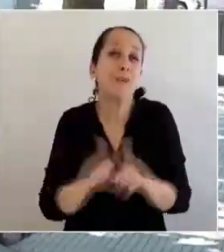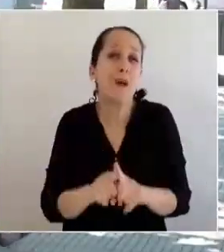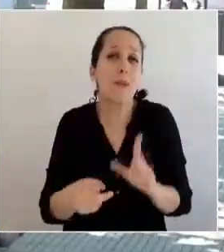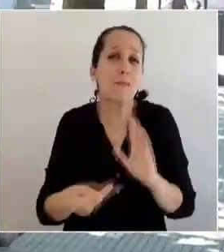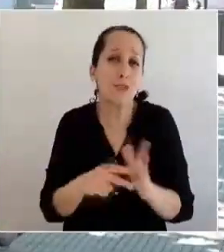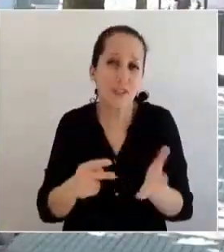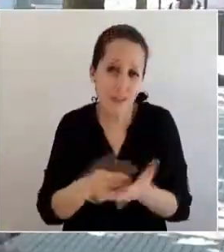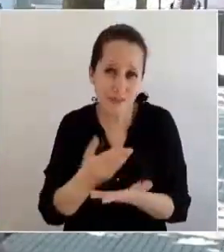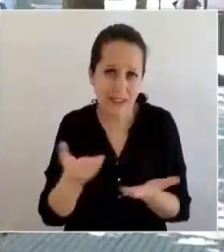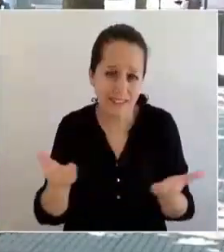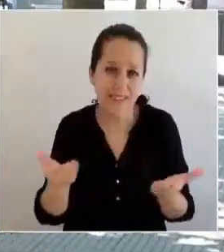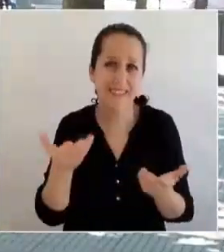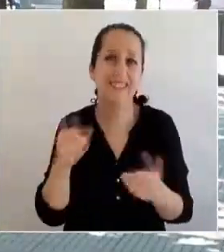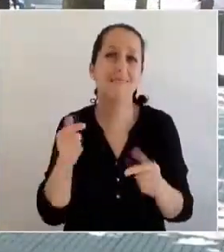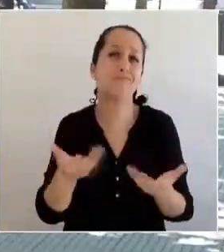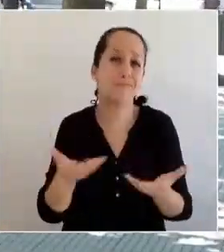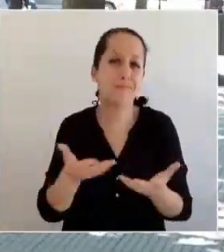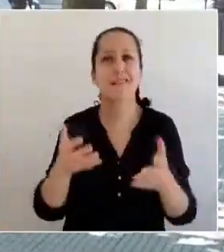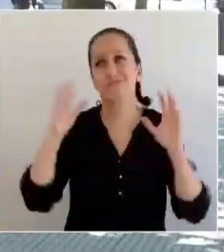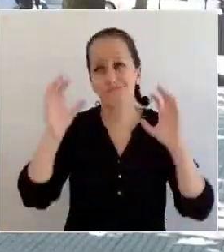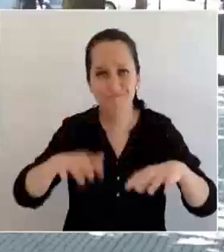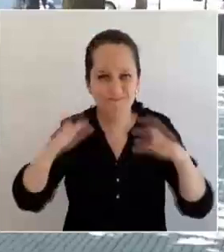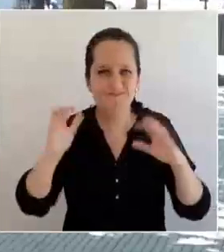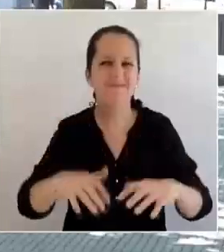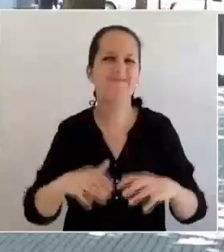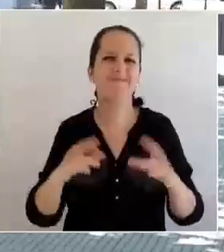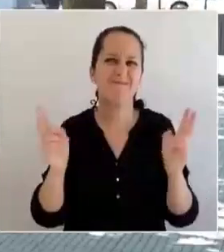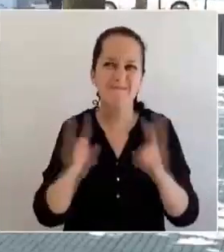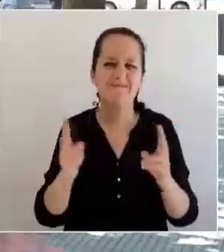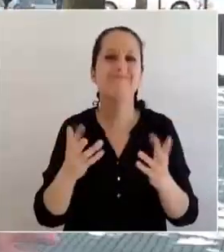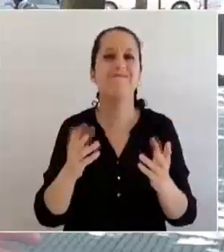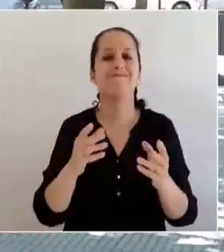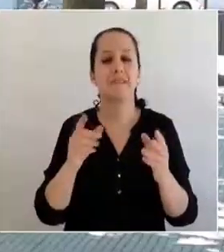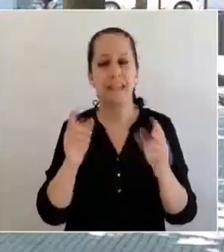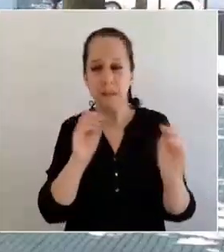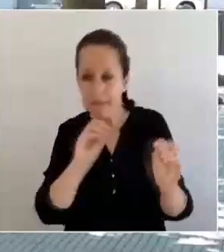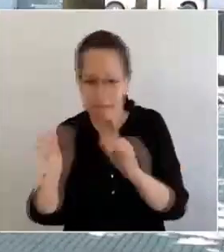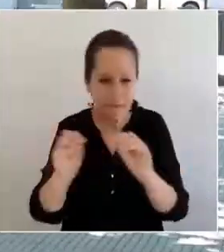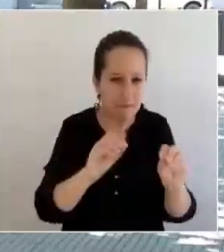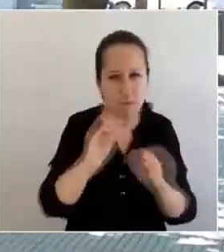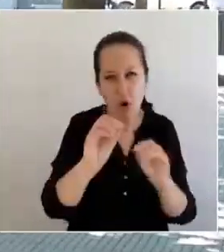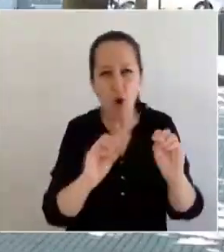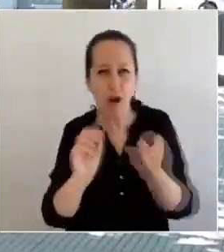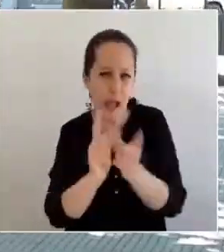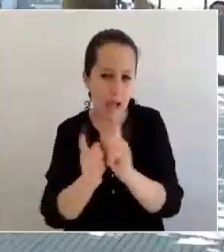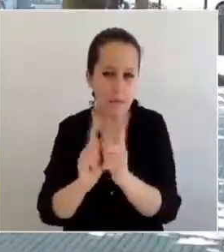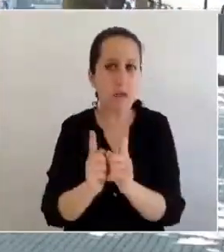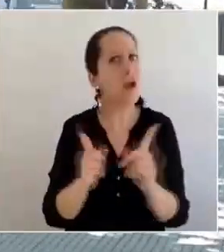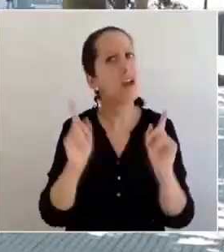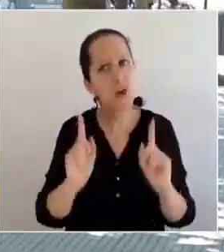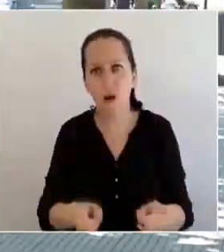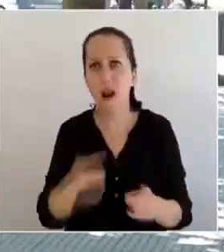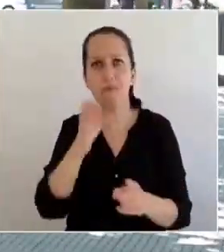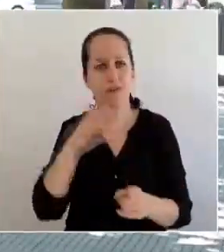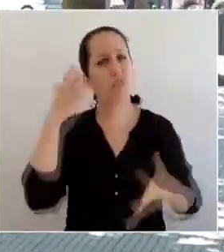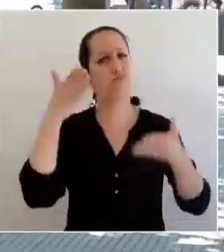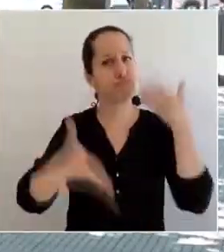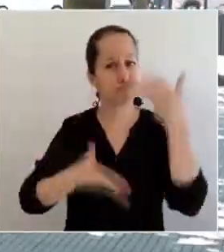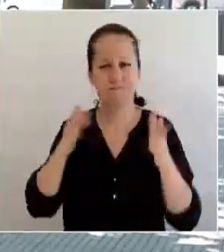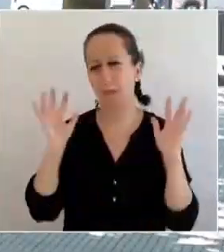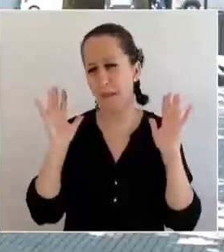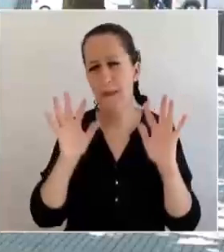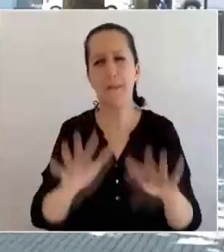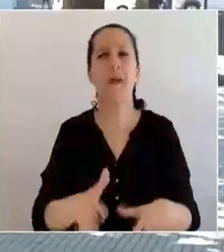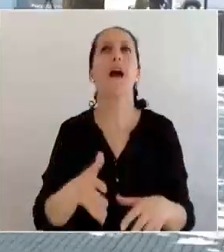inconvenientes que se generaron a través de las lluvias y los reagendamientos, no fue impedimento para que miles de personas llegaran